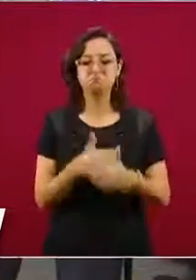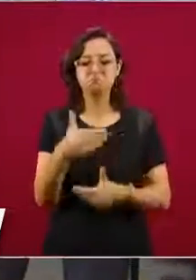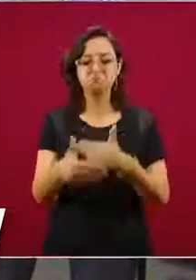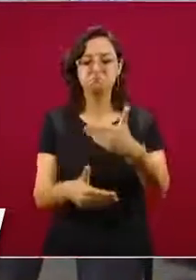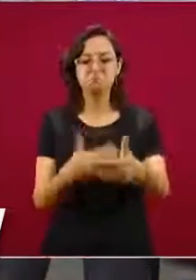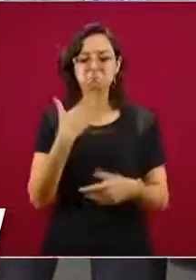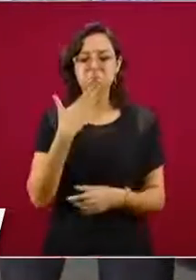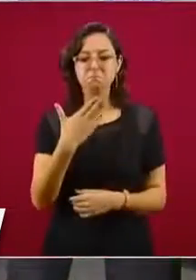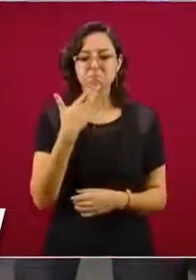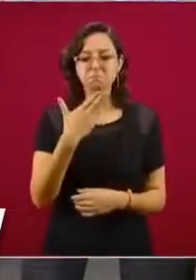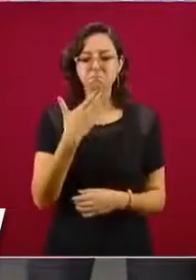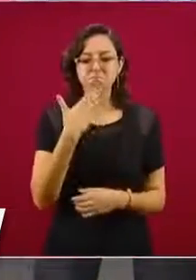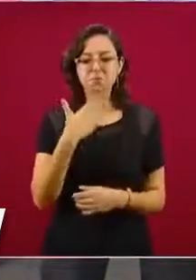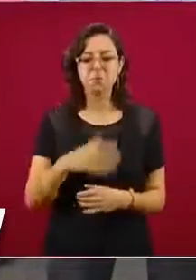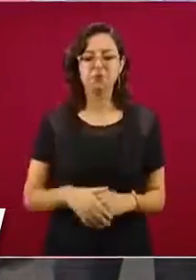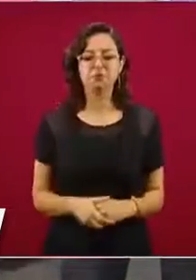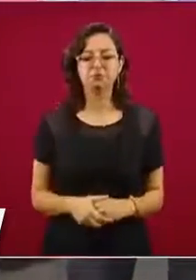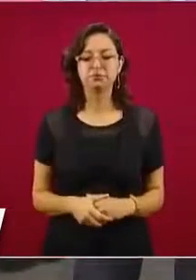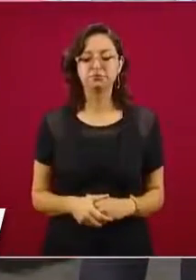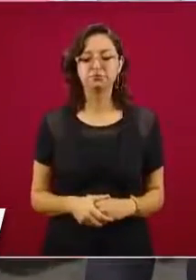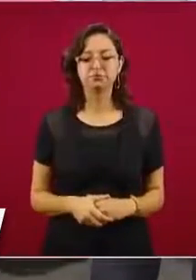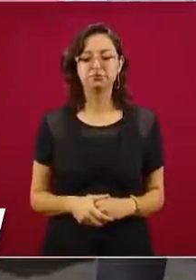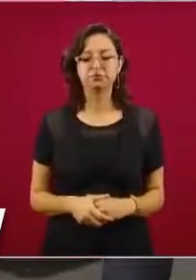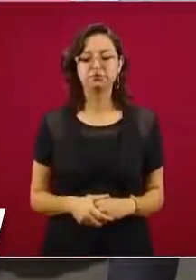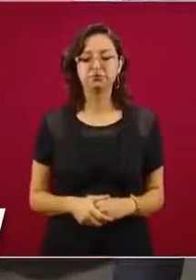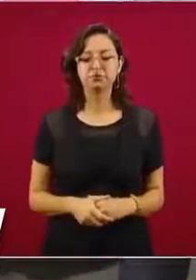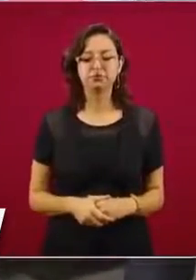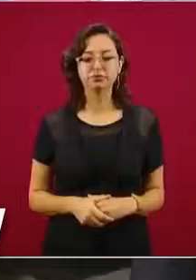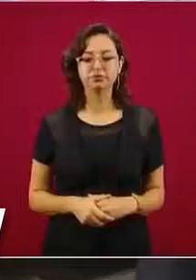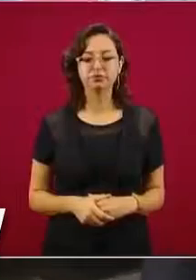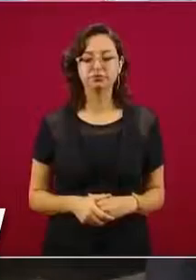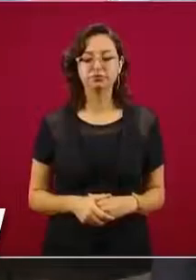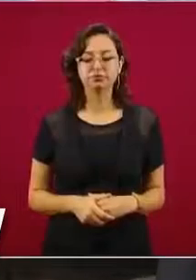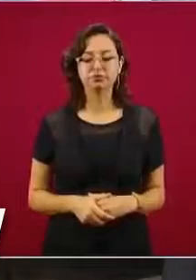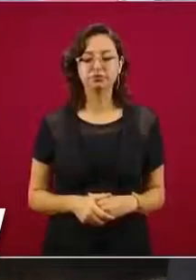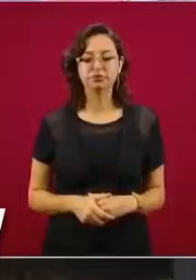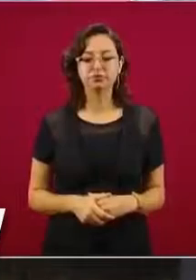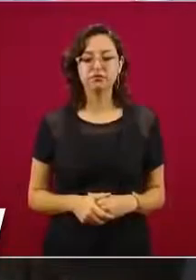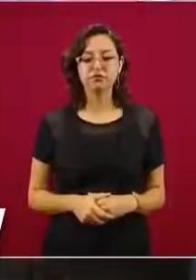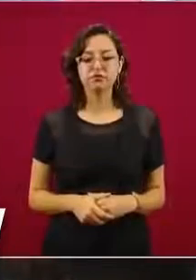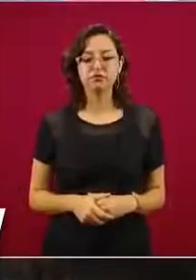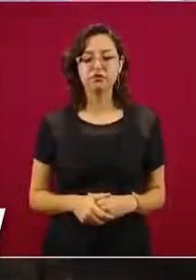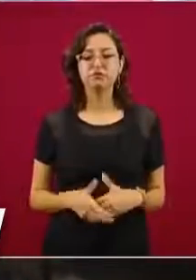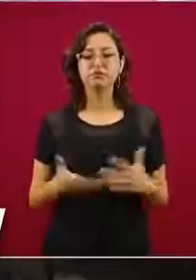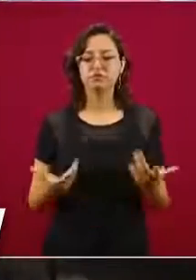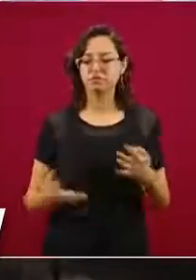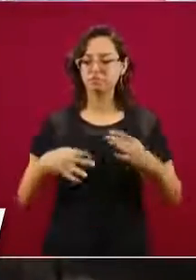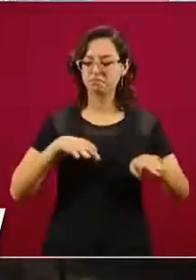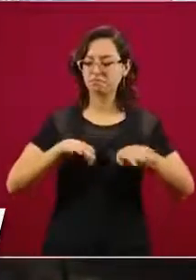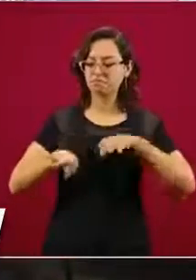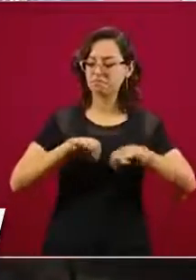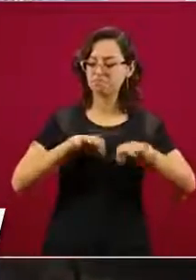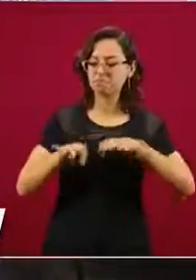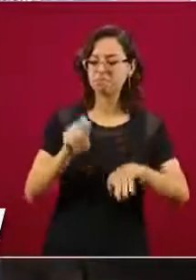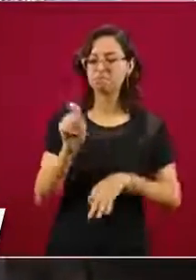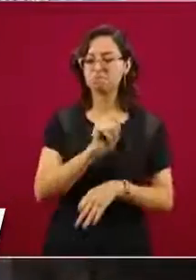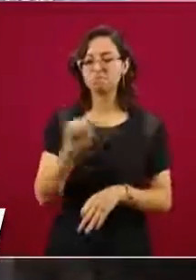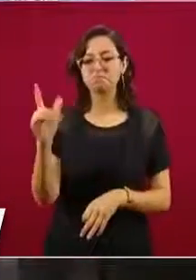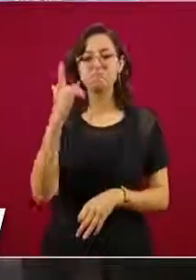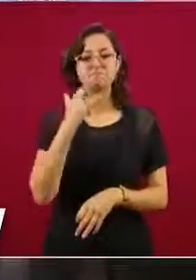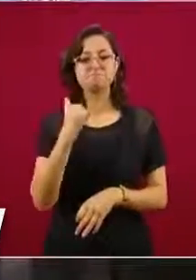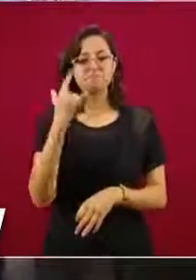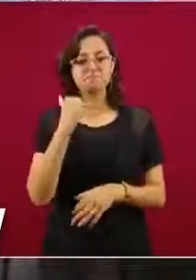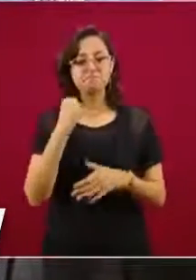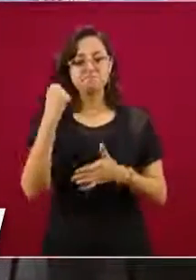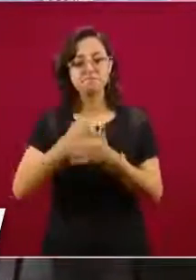Estamos trabajando de manera profesional, con perseverancia,